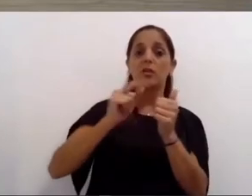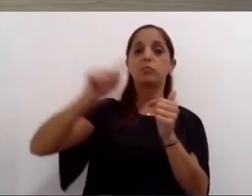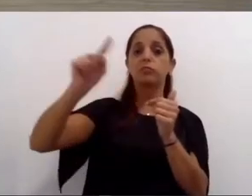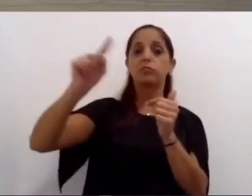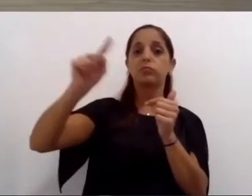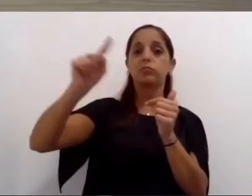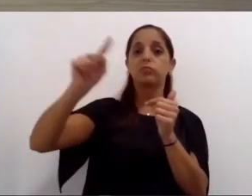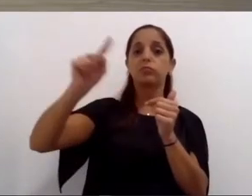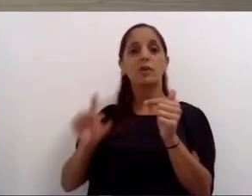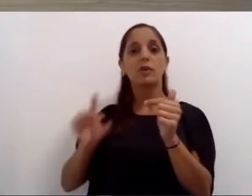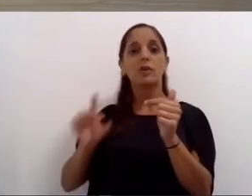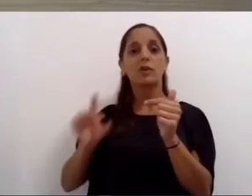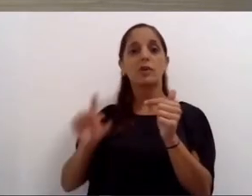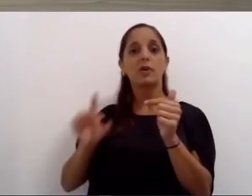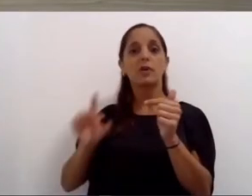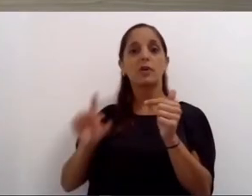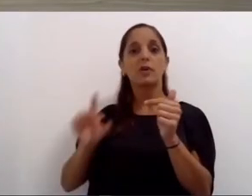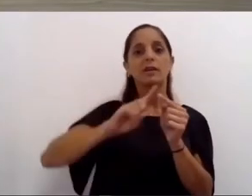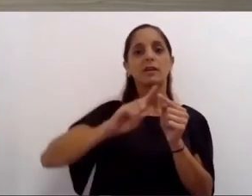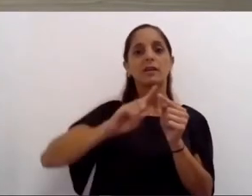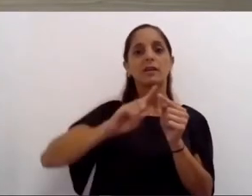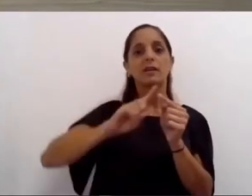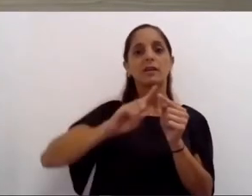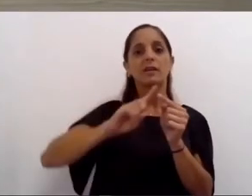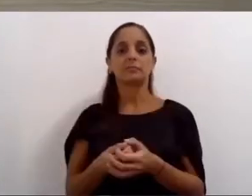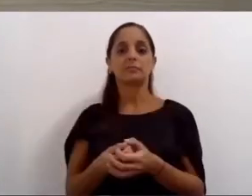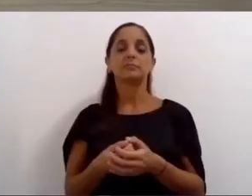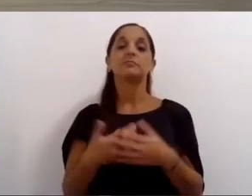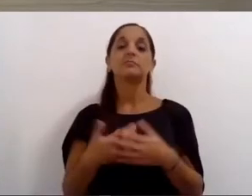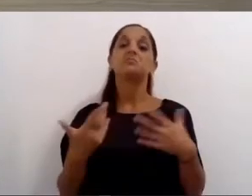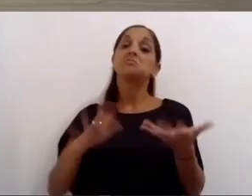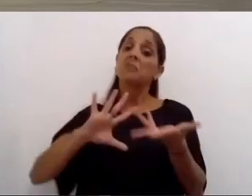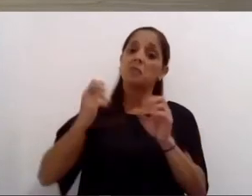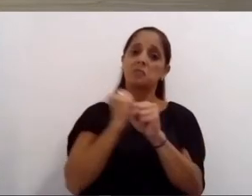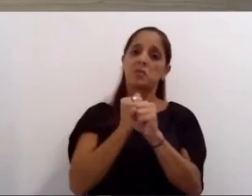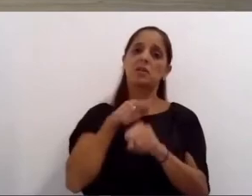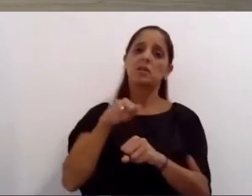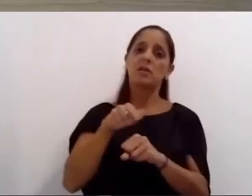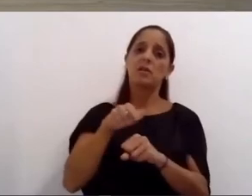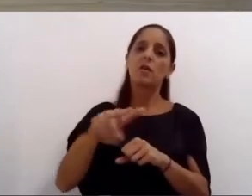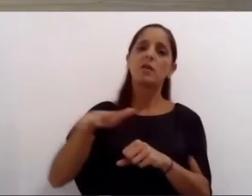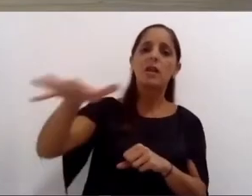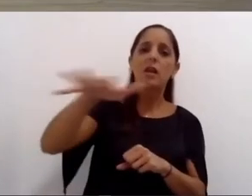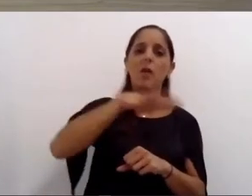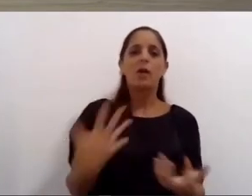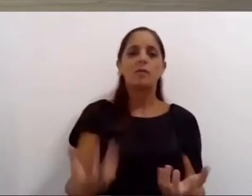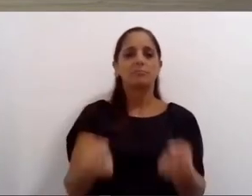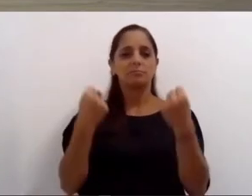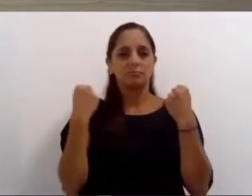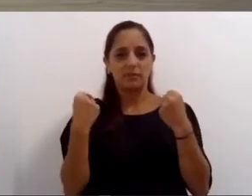oeste obras como estas fortalecen a la región y a la zona metropolitana